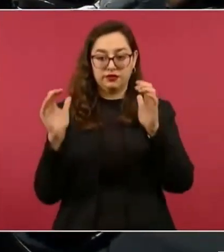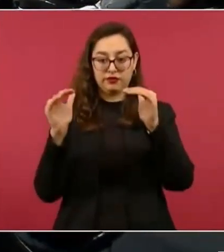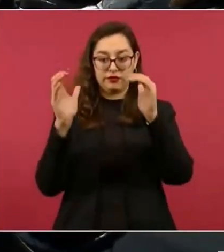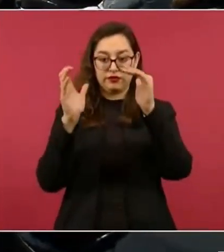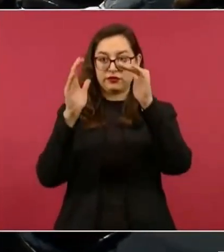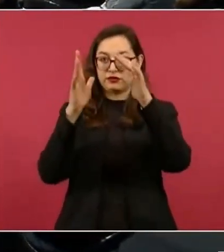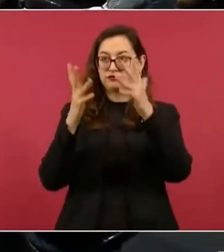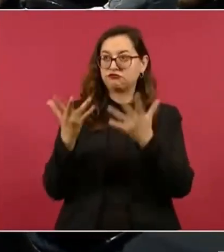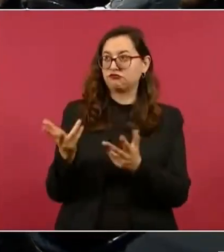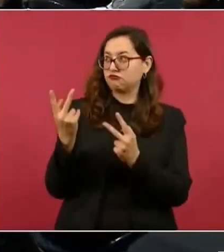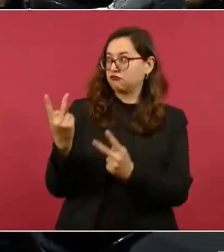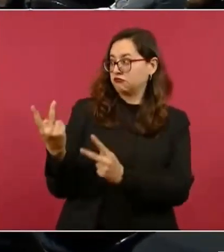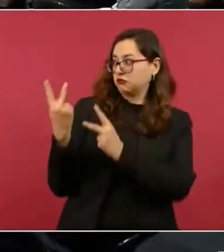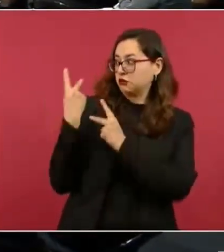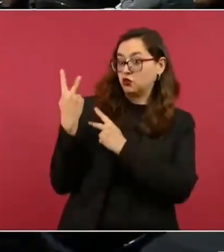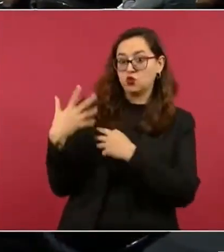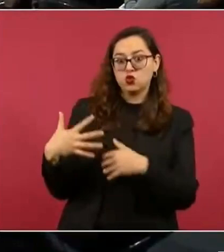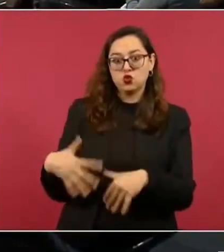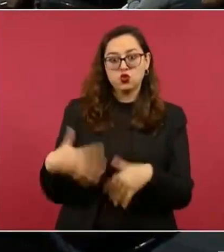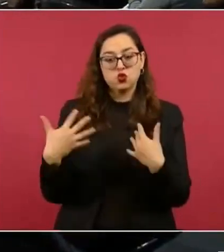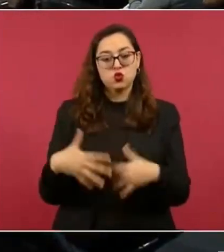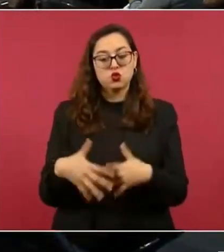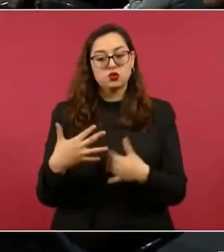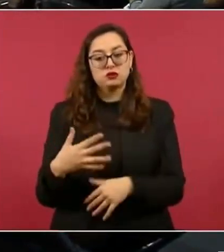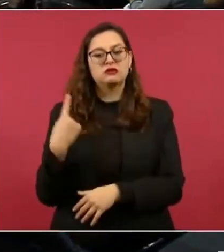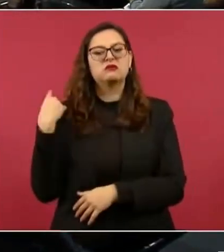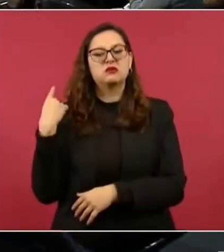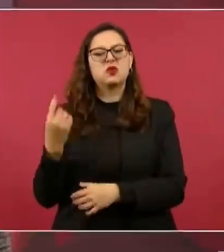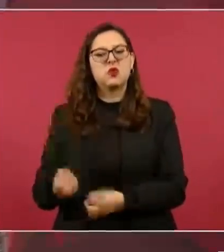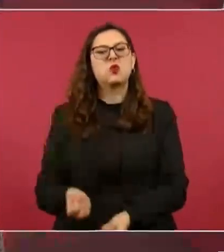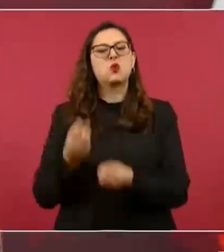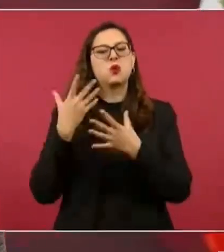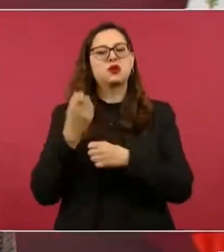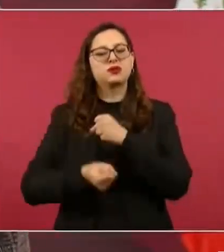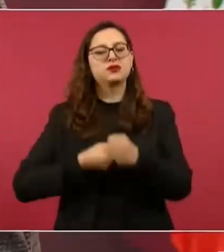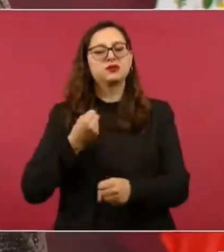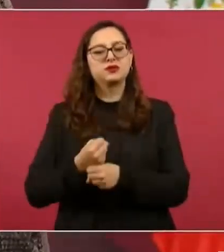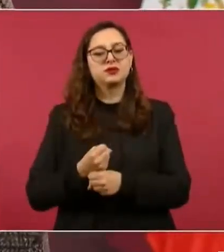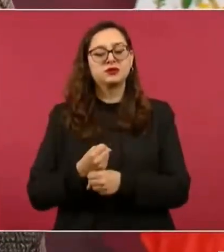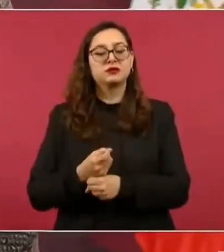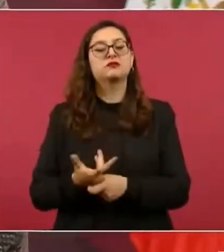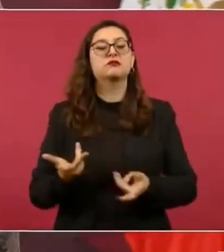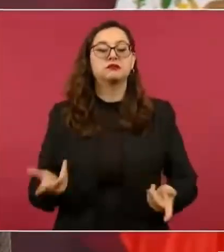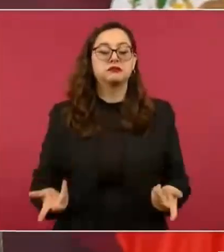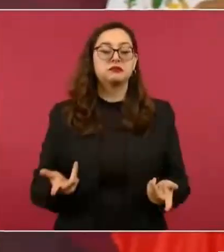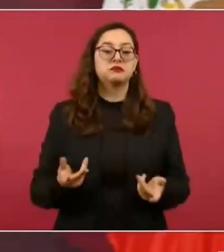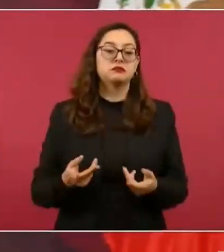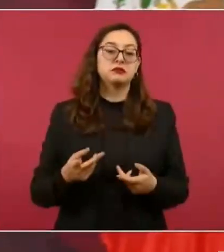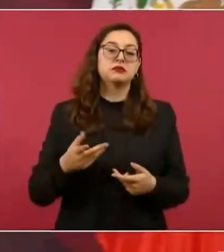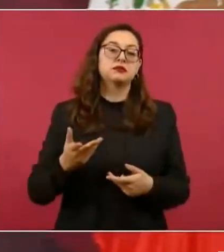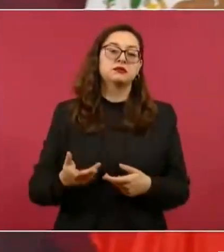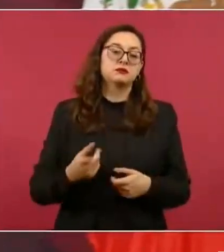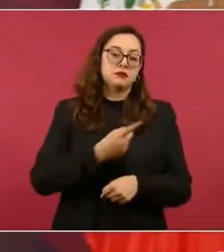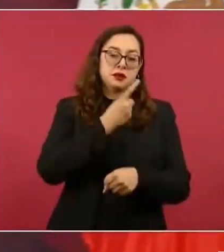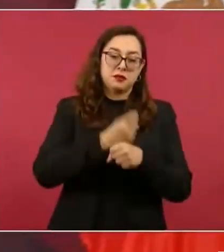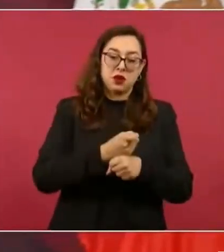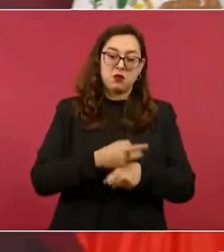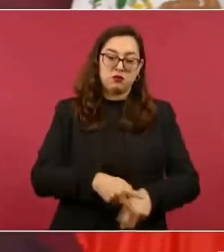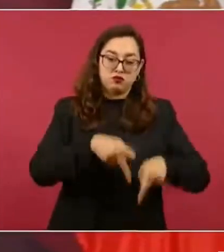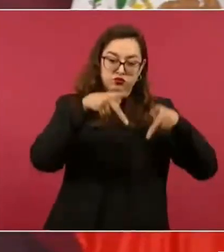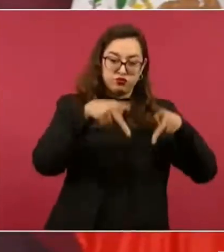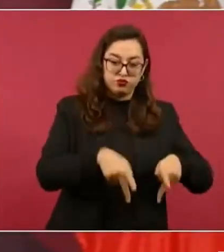ese templo primero fue una tumba y así